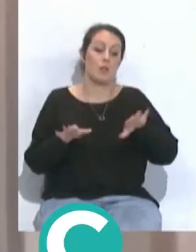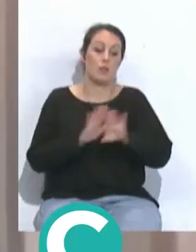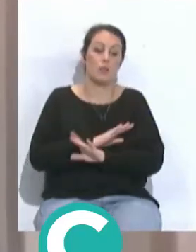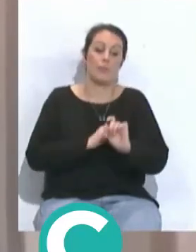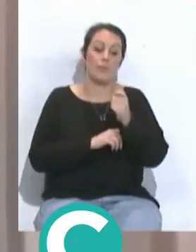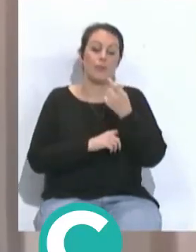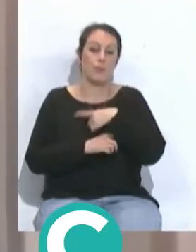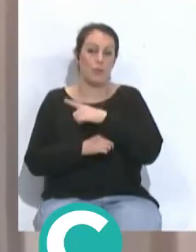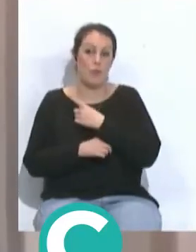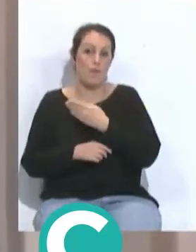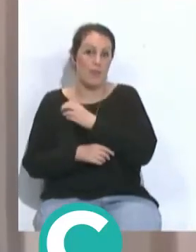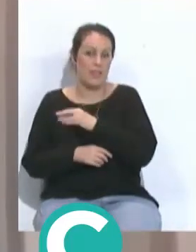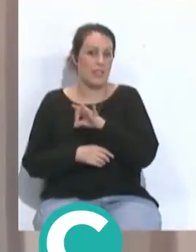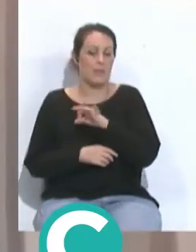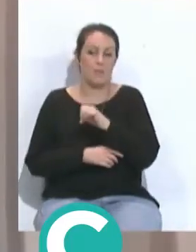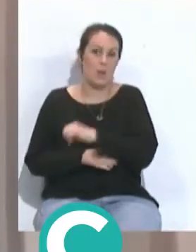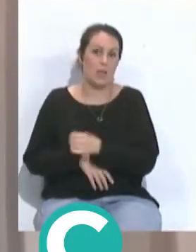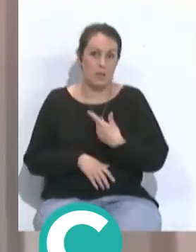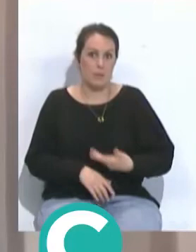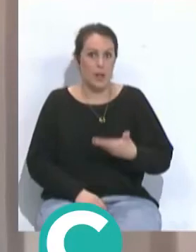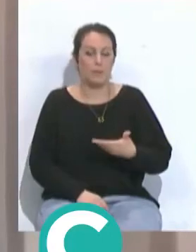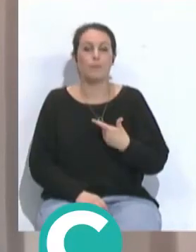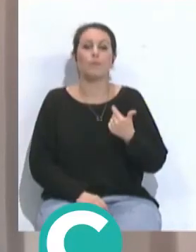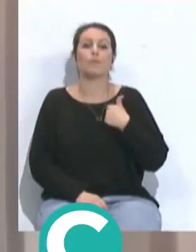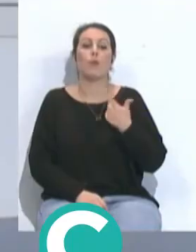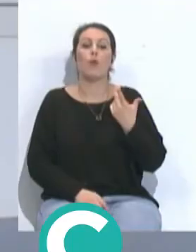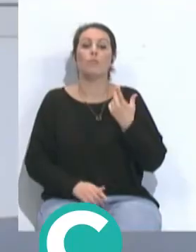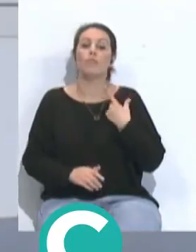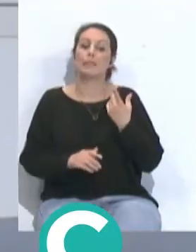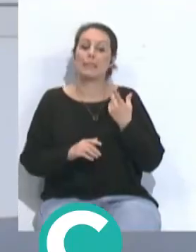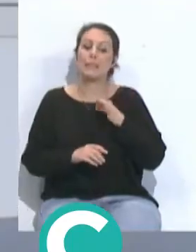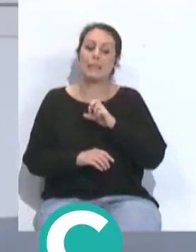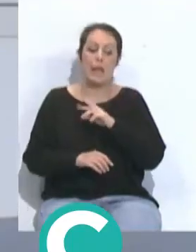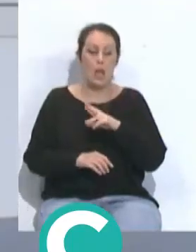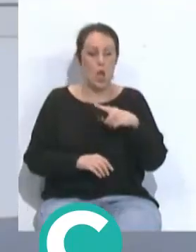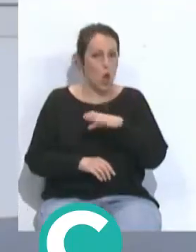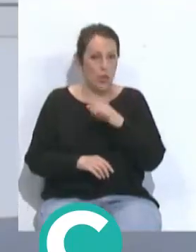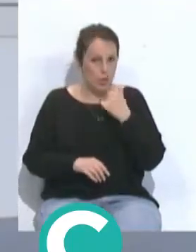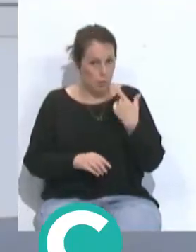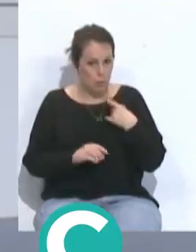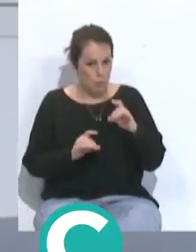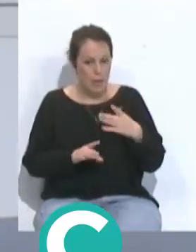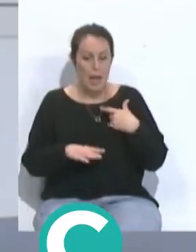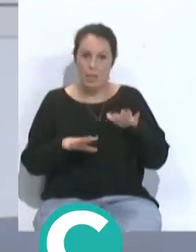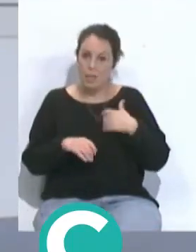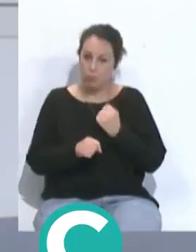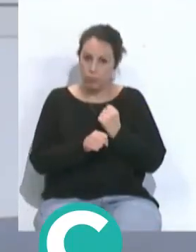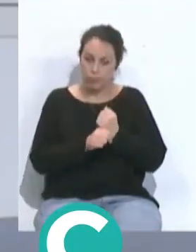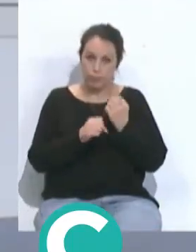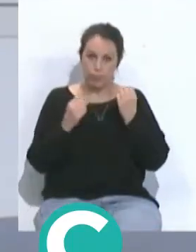y nosotros ganamos el Betis en Sevilla fundamental yo me apunto a lo que dijo Sergio y que es que el Cádiz haga los deberes